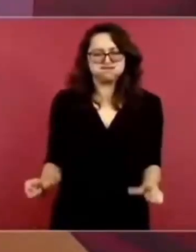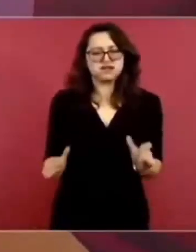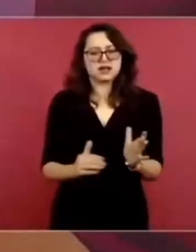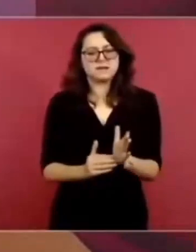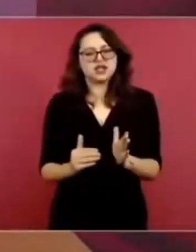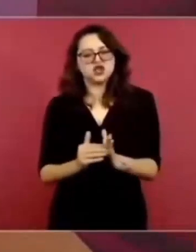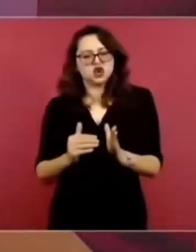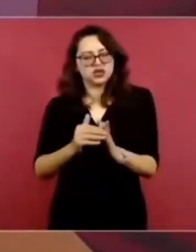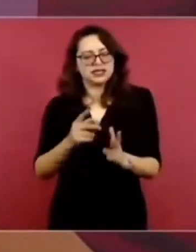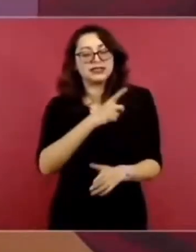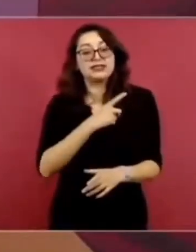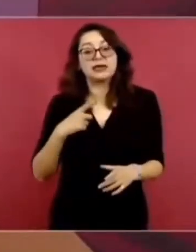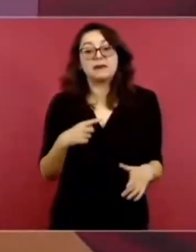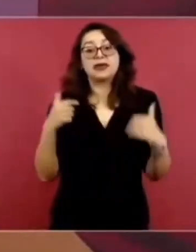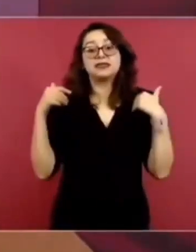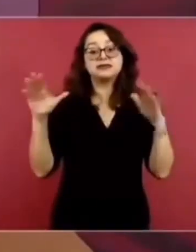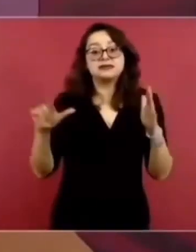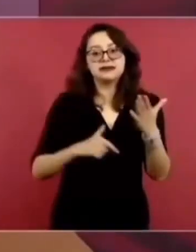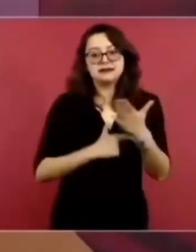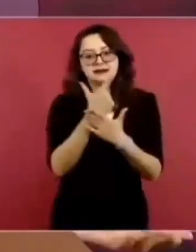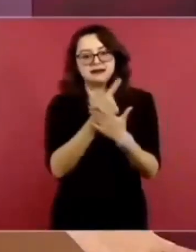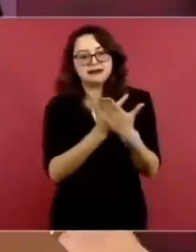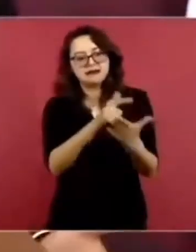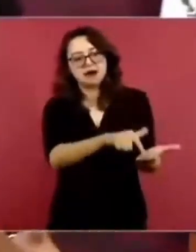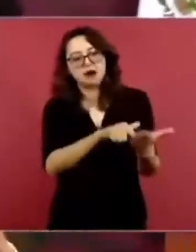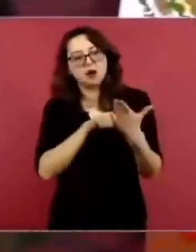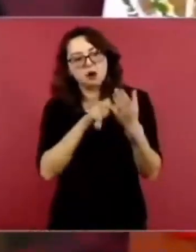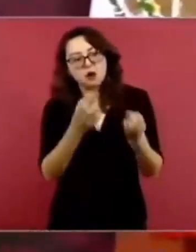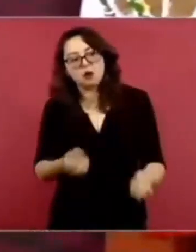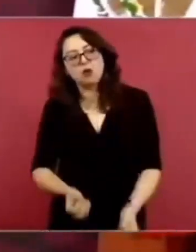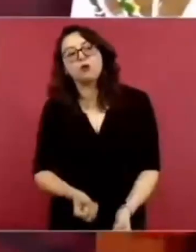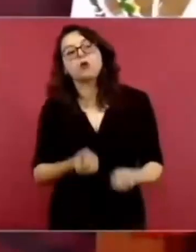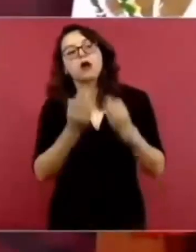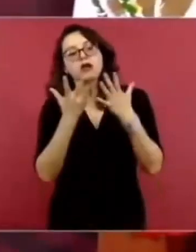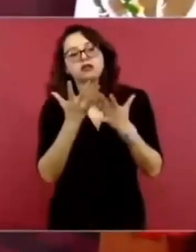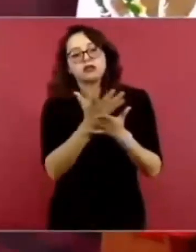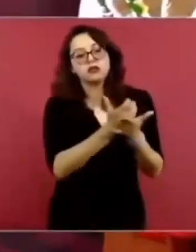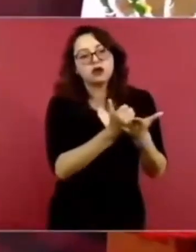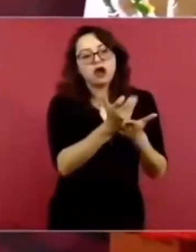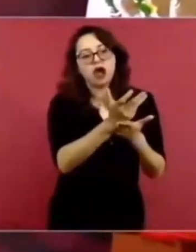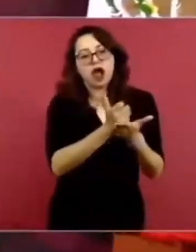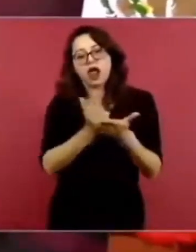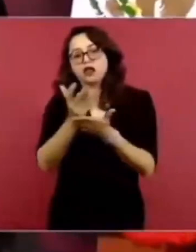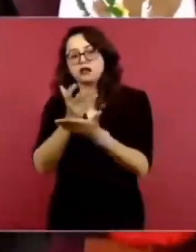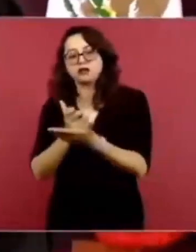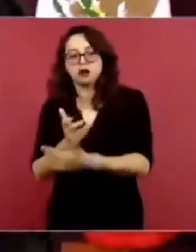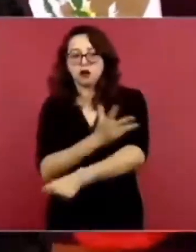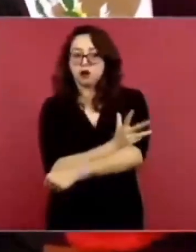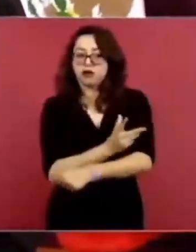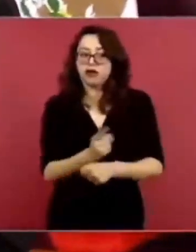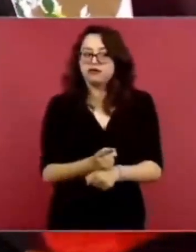cuánto, porque no transparentan